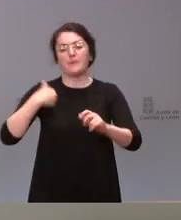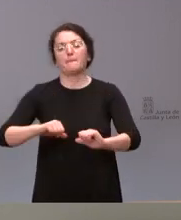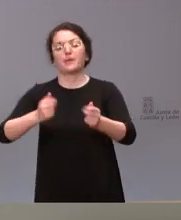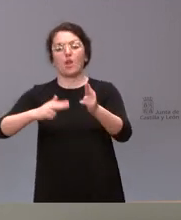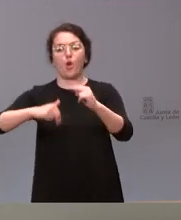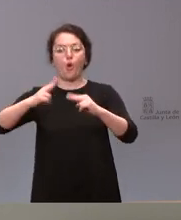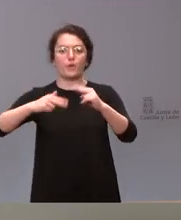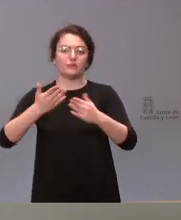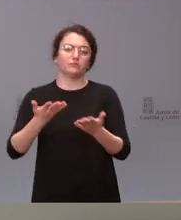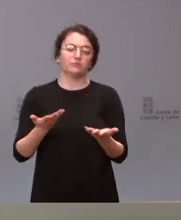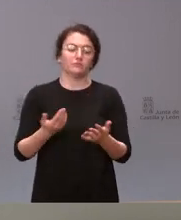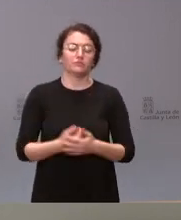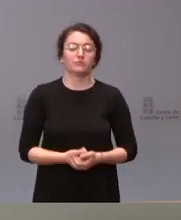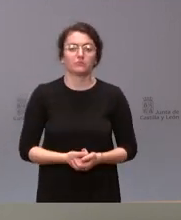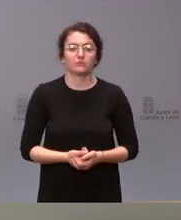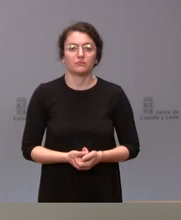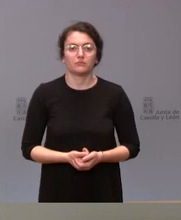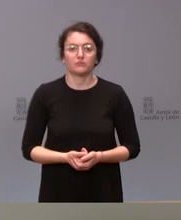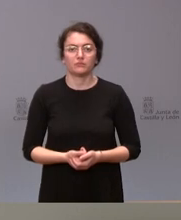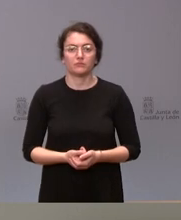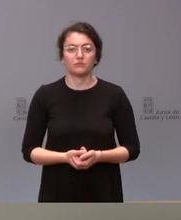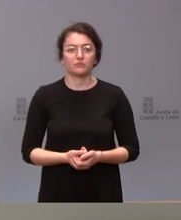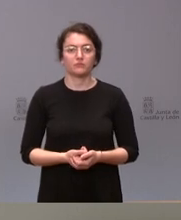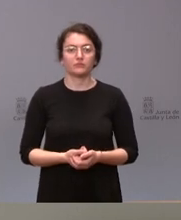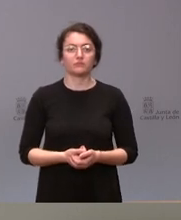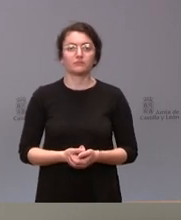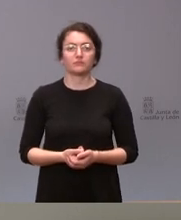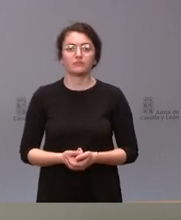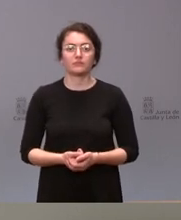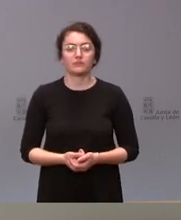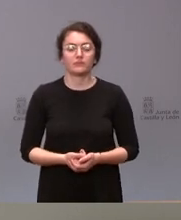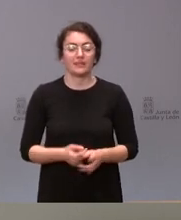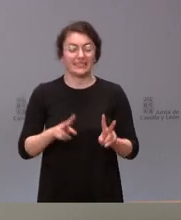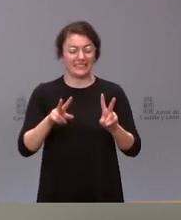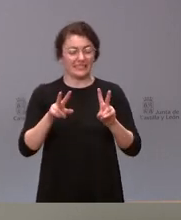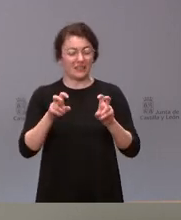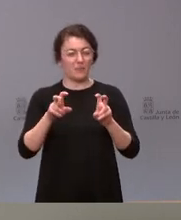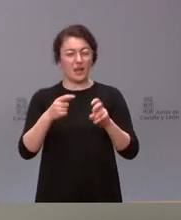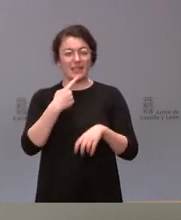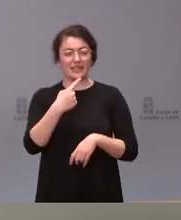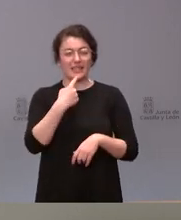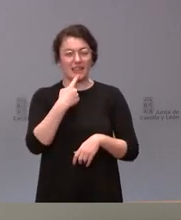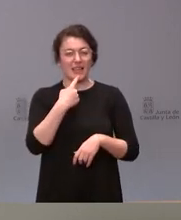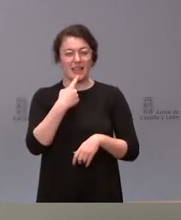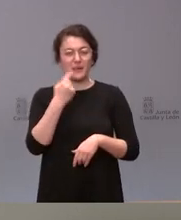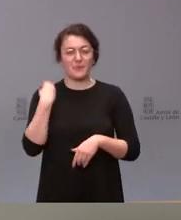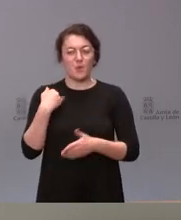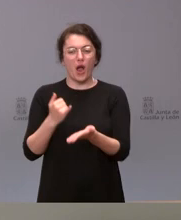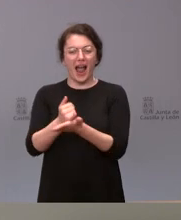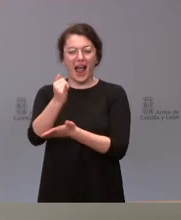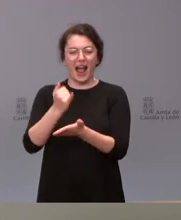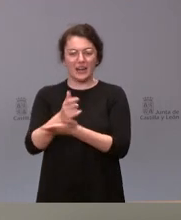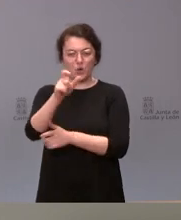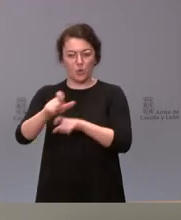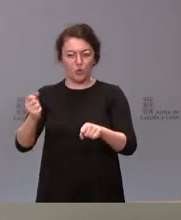ustedes quieran ha hablado usted de algunas demandas vinculadas a los agricultores nosotros somos sensibles a